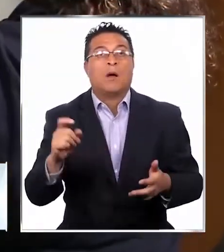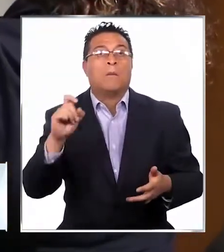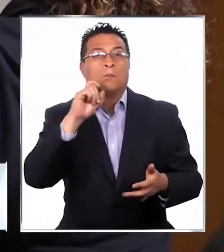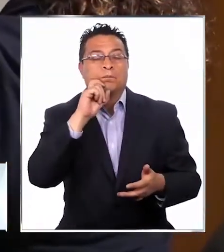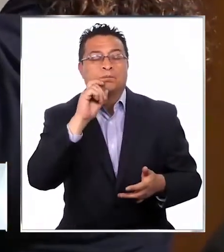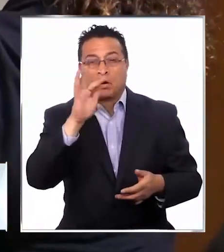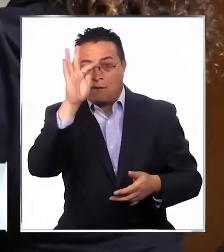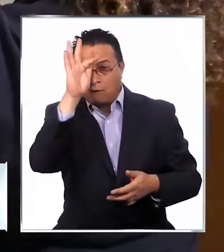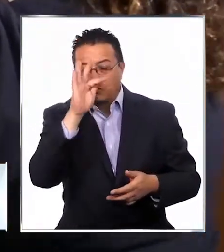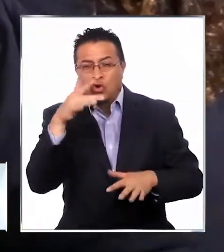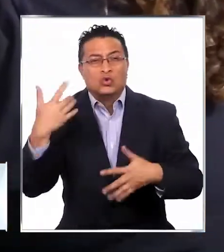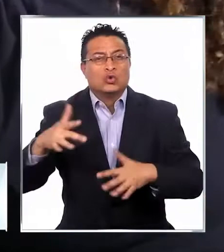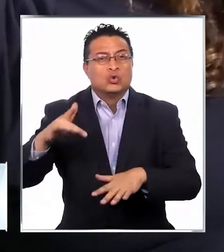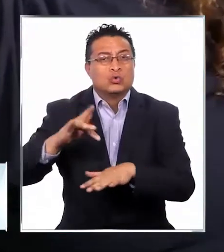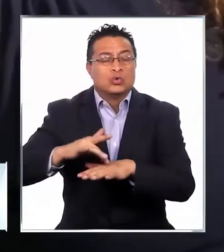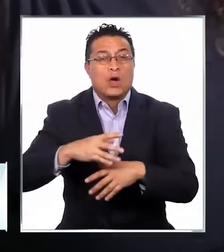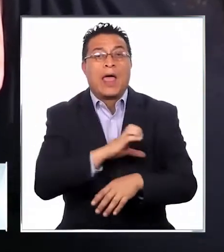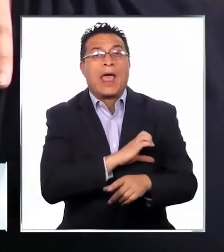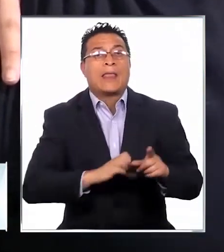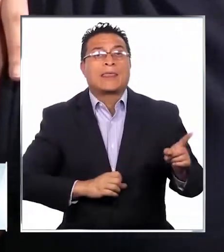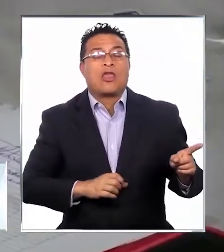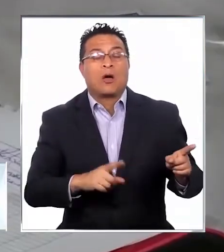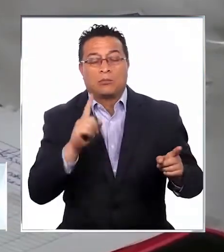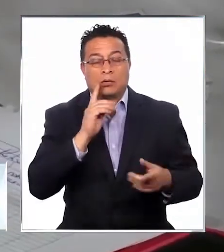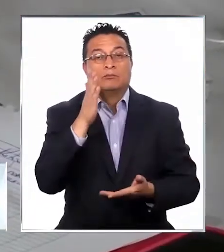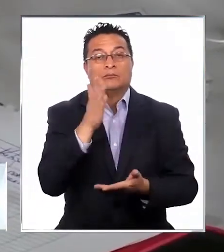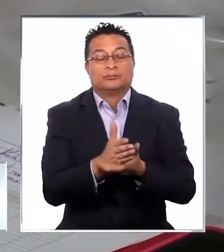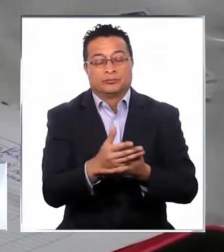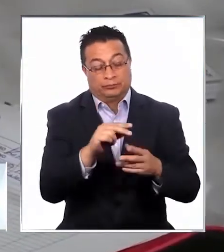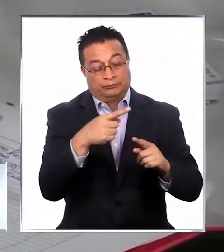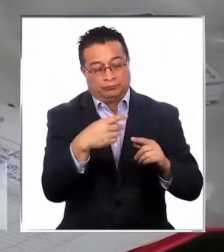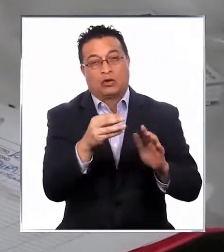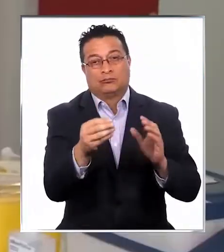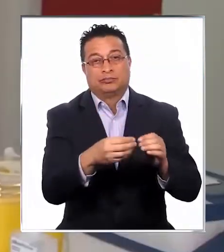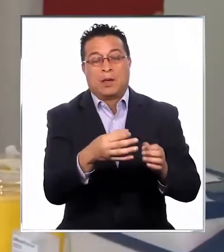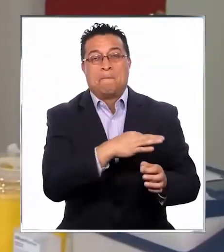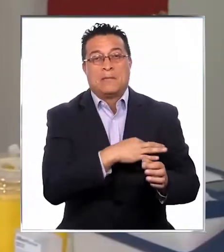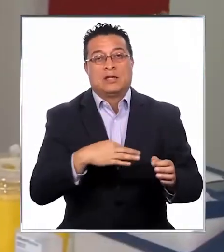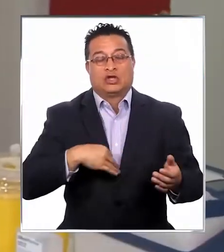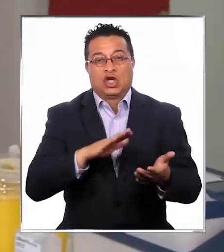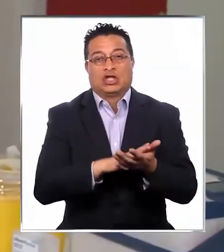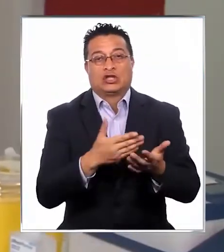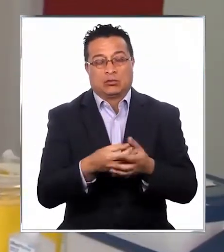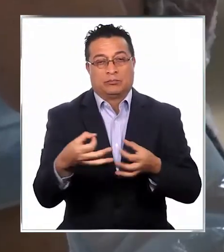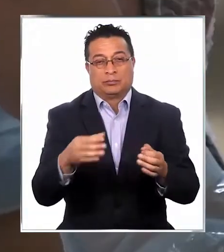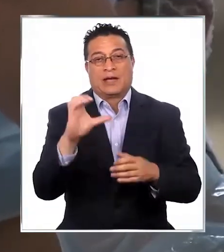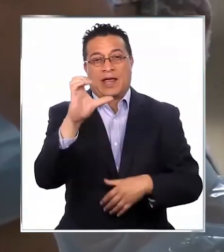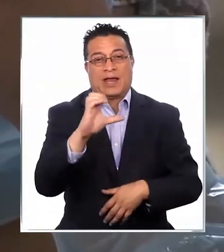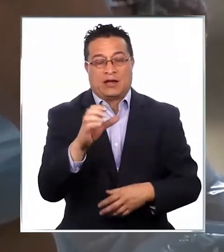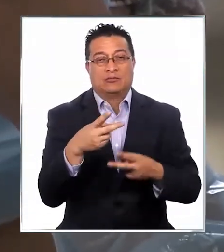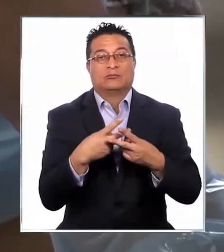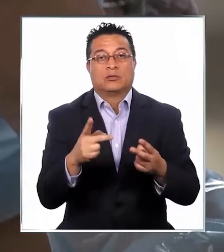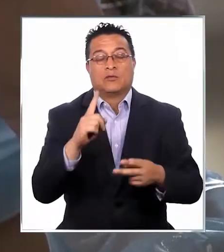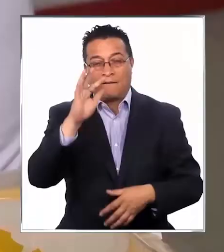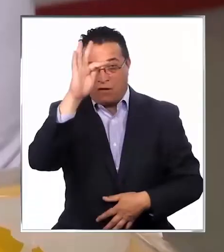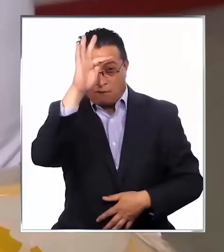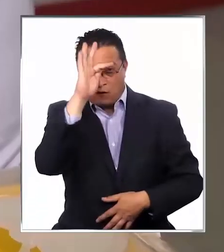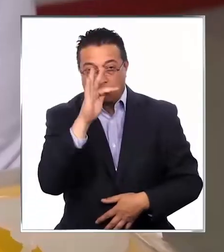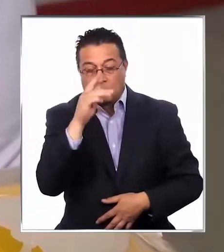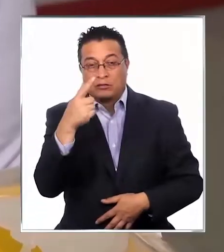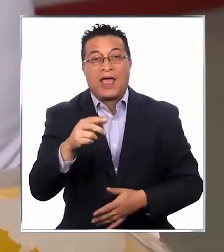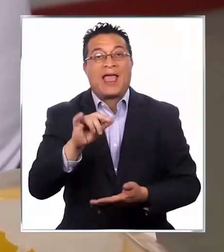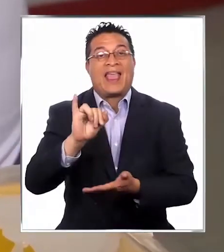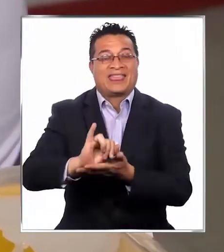¿Y quiénes ejercen funciones críticas para el Estado? Lo definió un anexo del propio Ministerio de Salud en el mes de enero. Son los